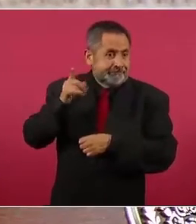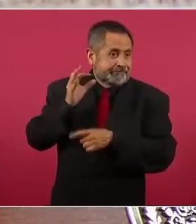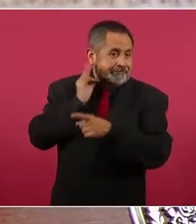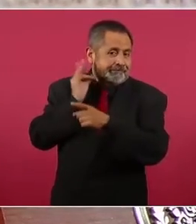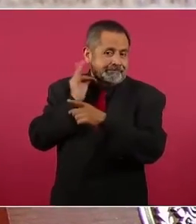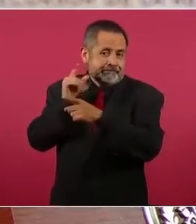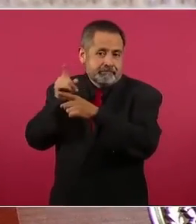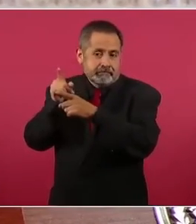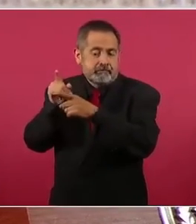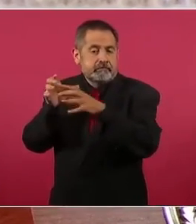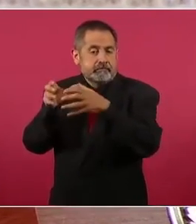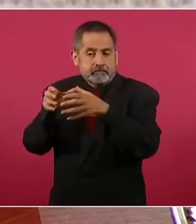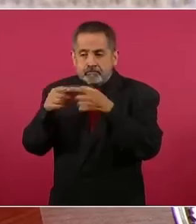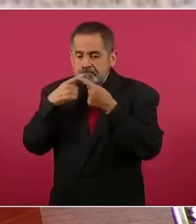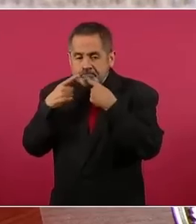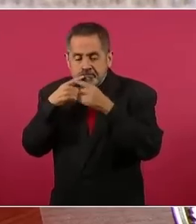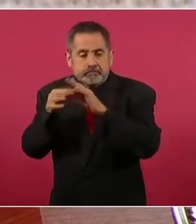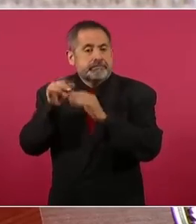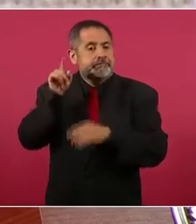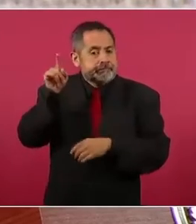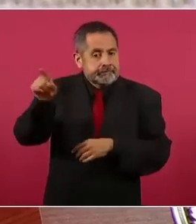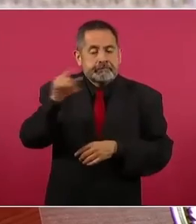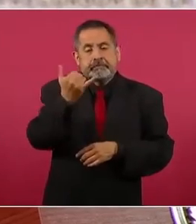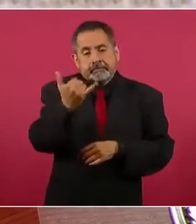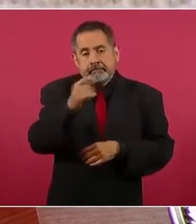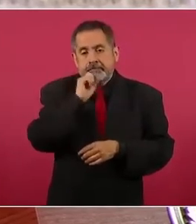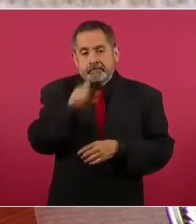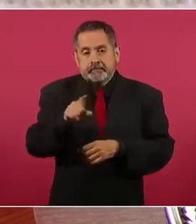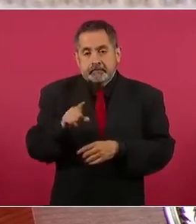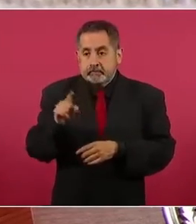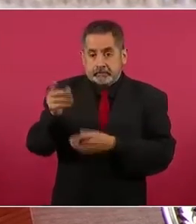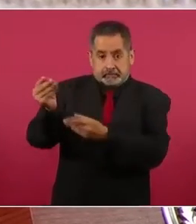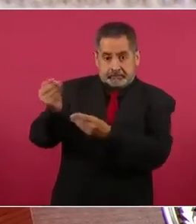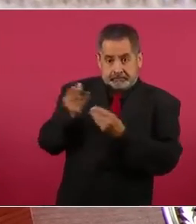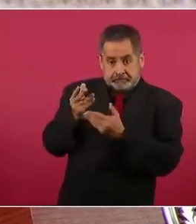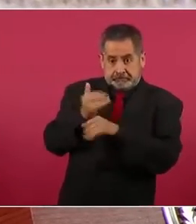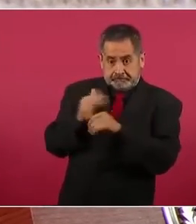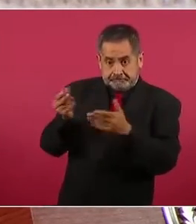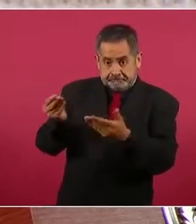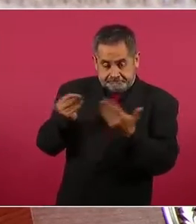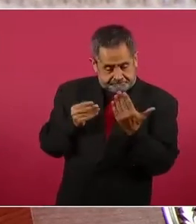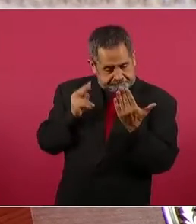Y hasta donde tengo información,